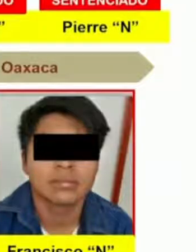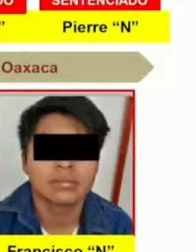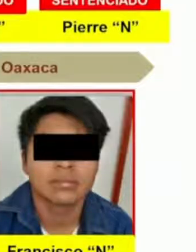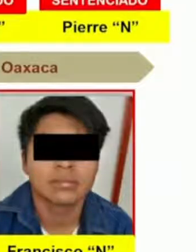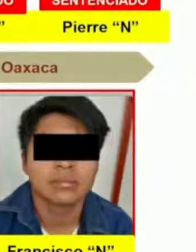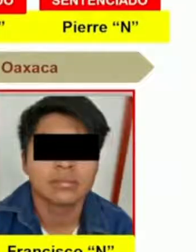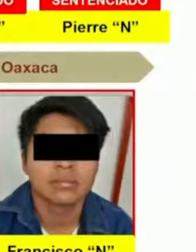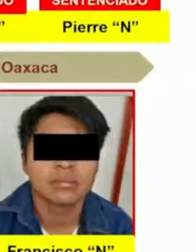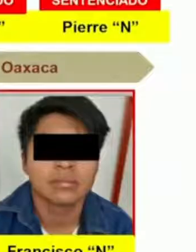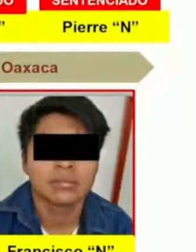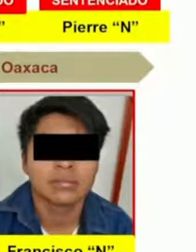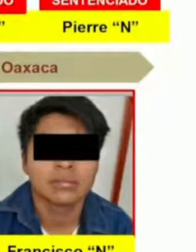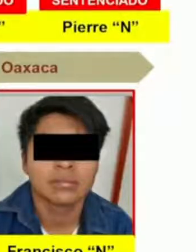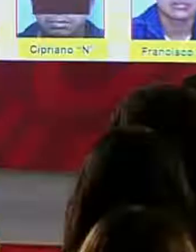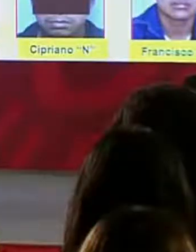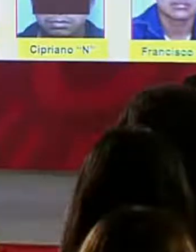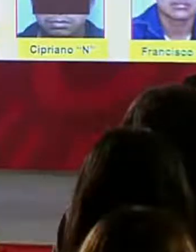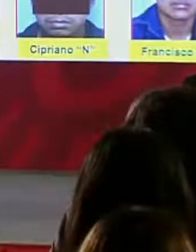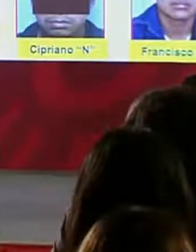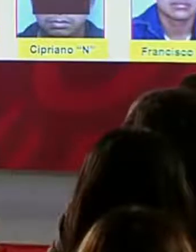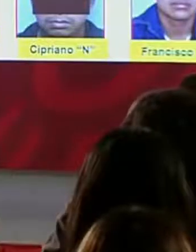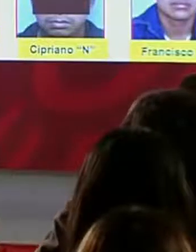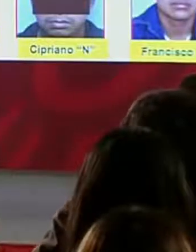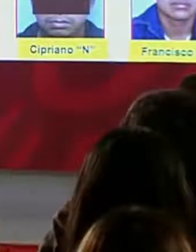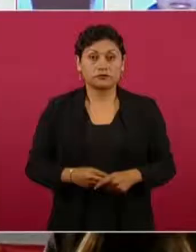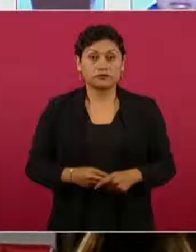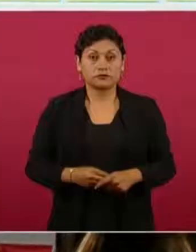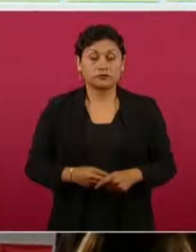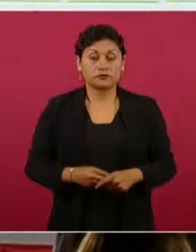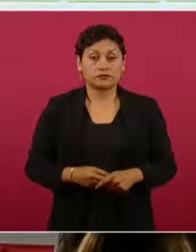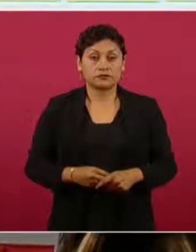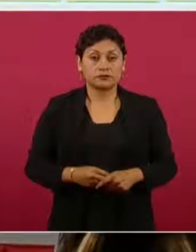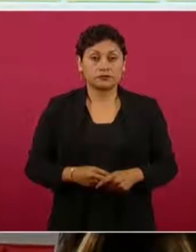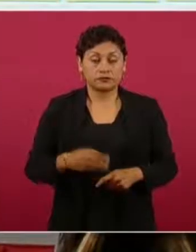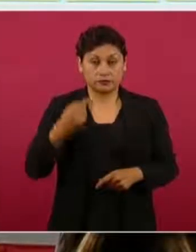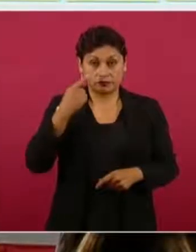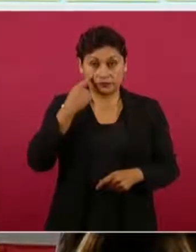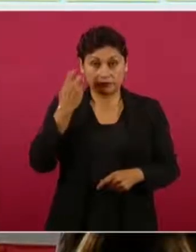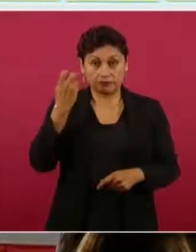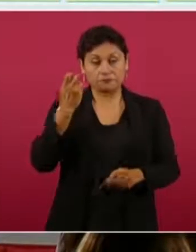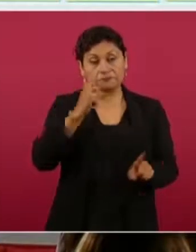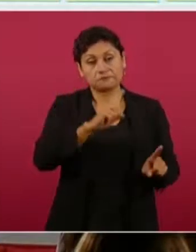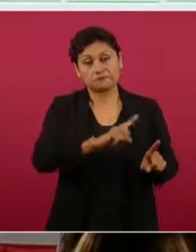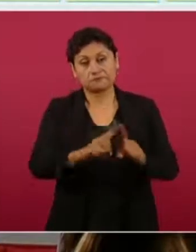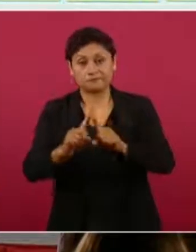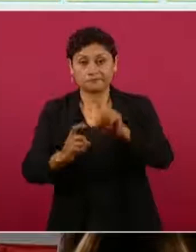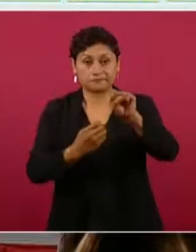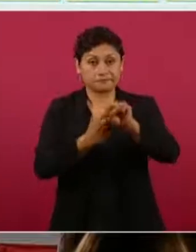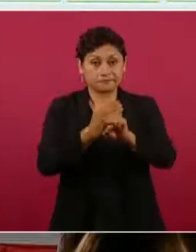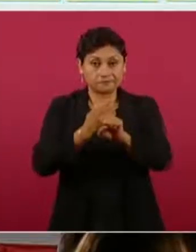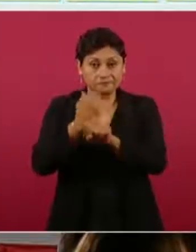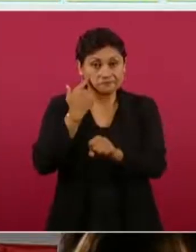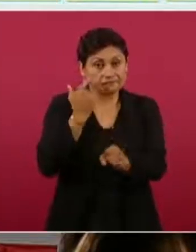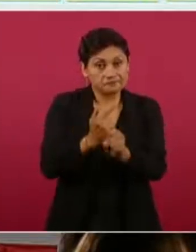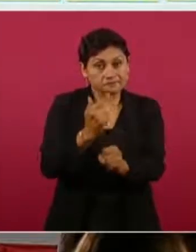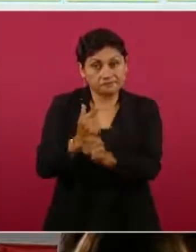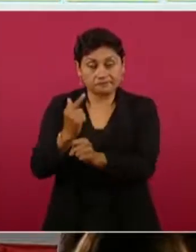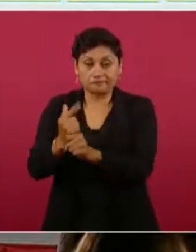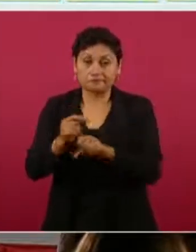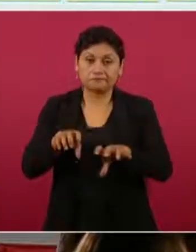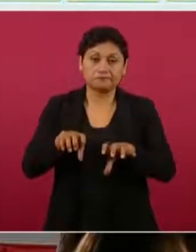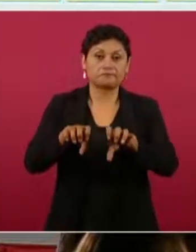dos de Nayarit, uno de Veracruz, uno de Oaxaca. Siguiente. Y seis del Estado